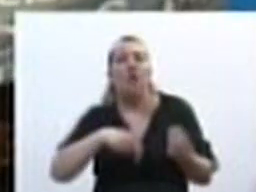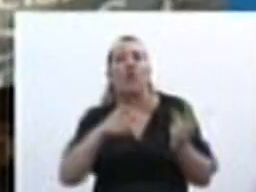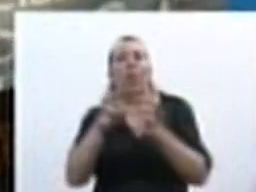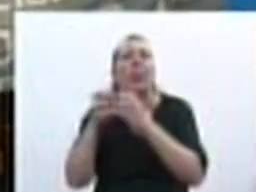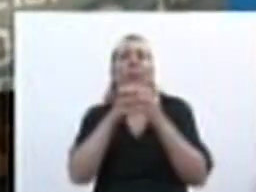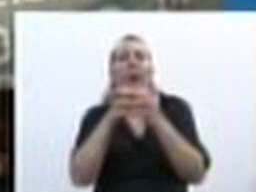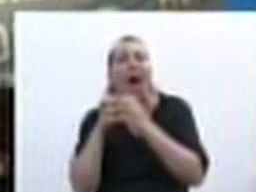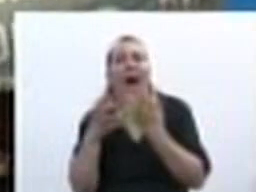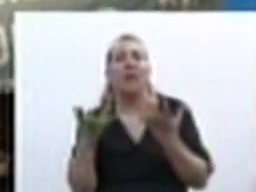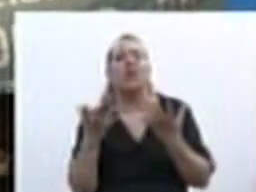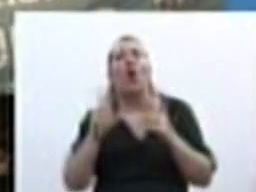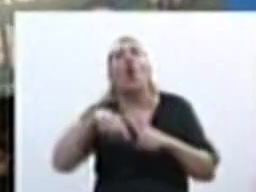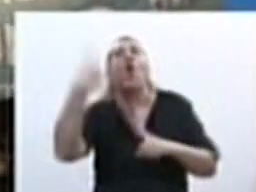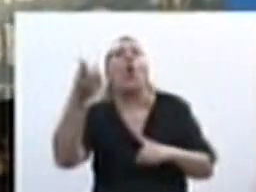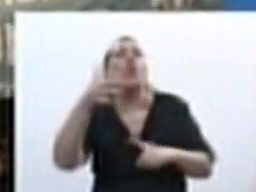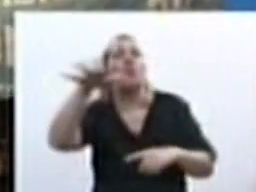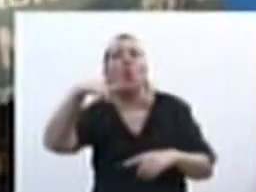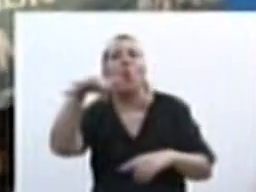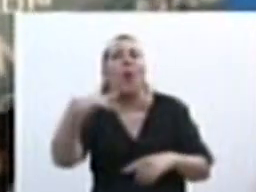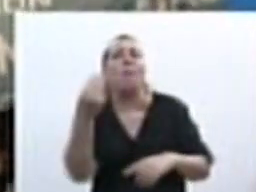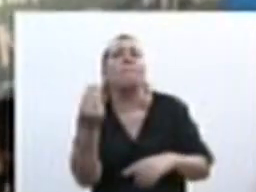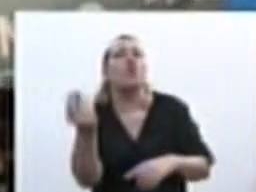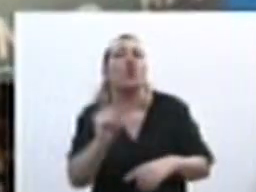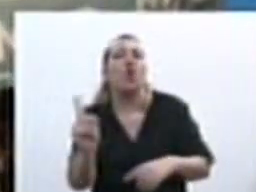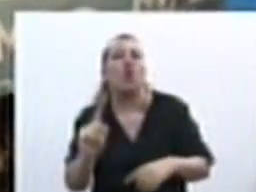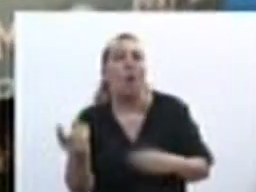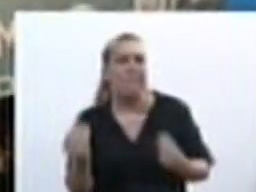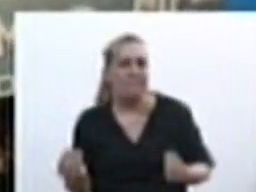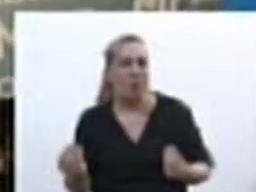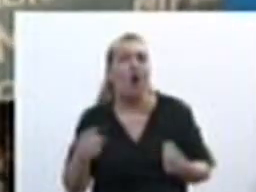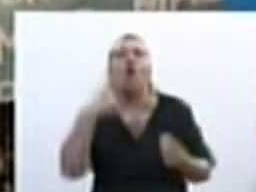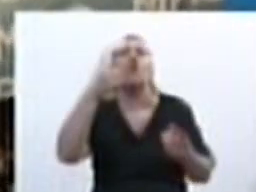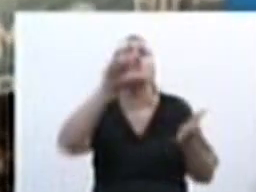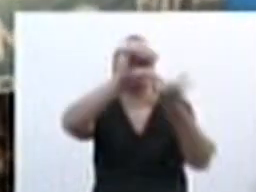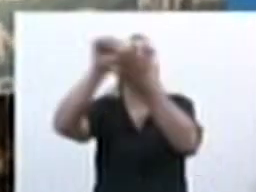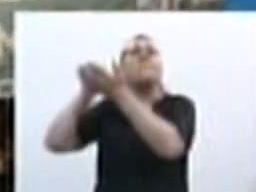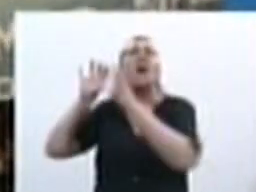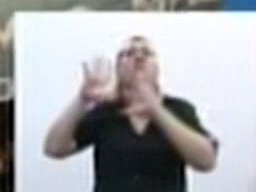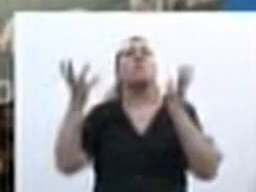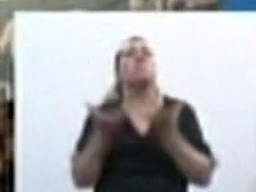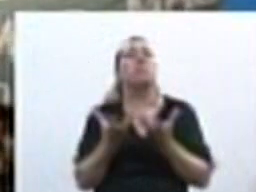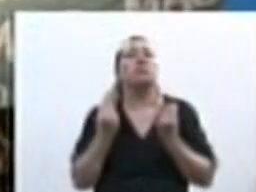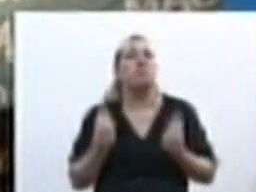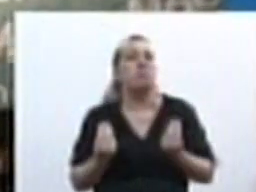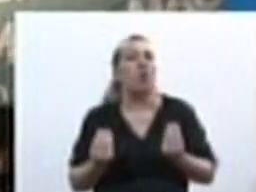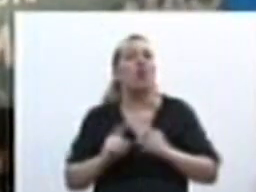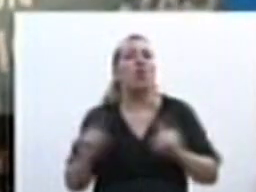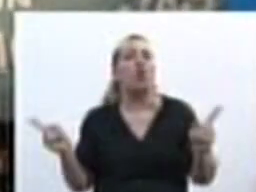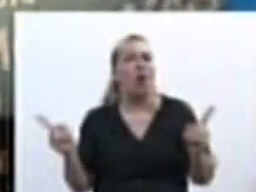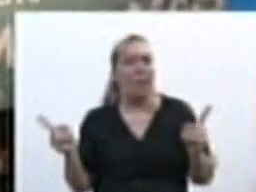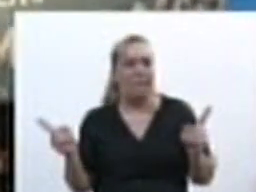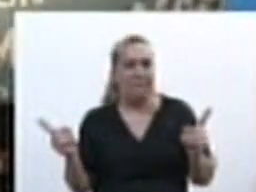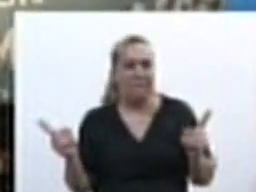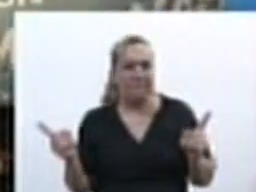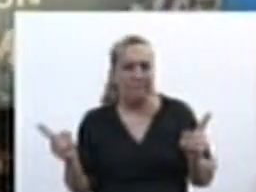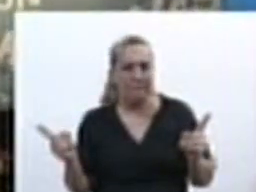en otros lugares del mundo? ¿Y por qué se da aquí? Primero porque